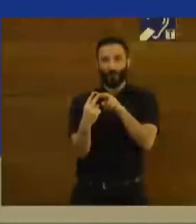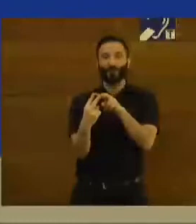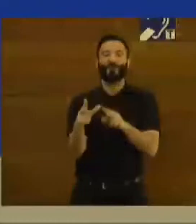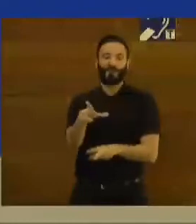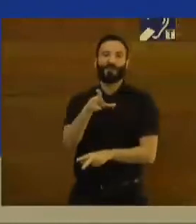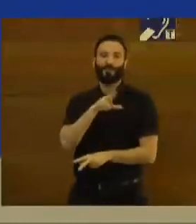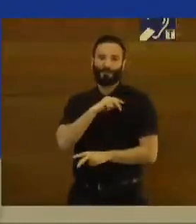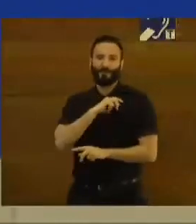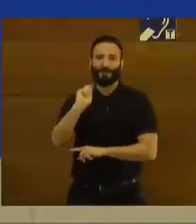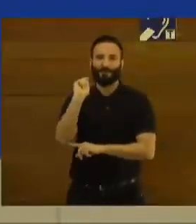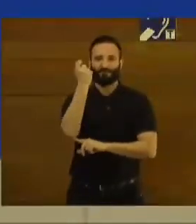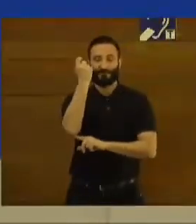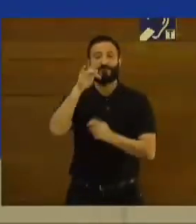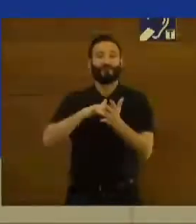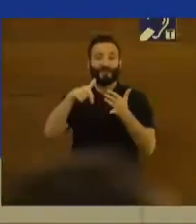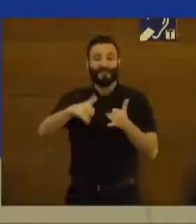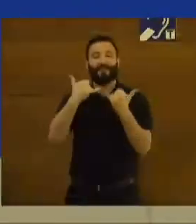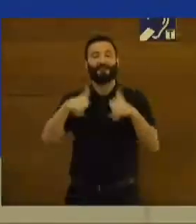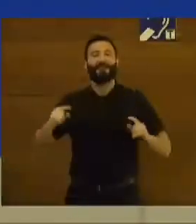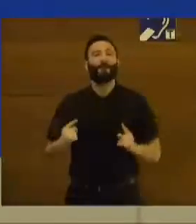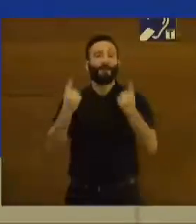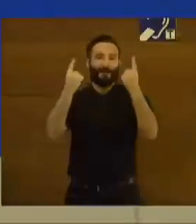ganadores a esta primera edición de los premios.